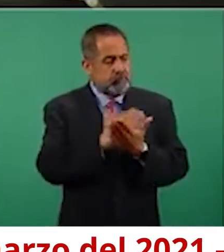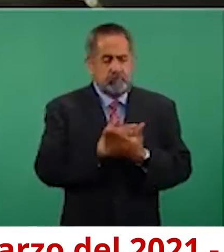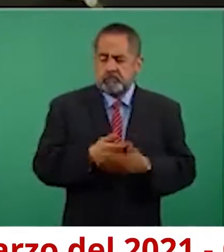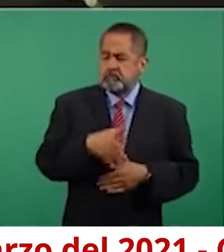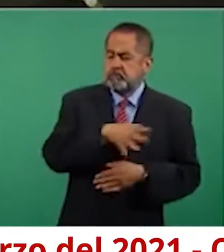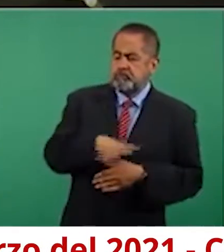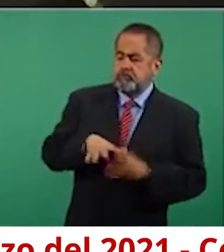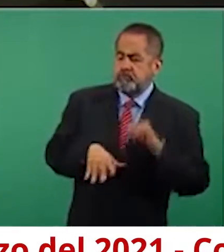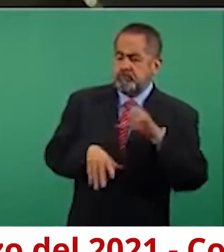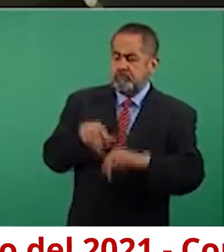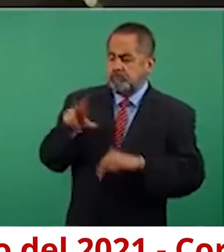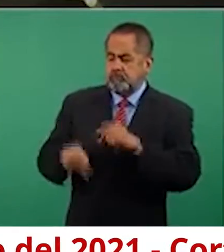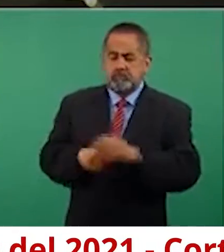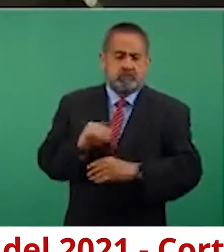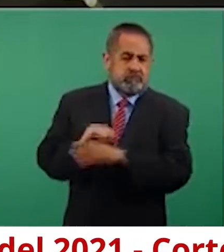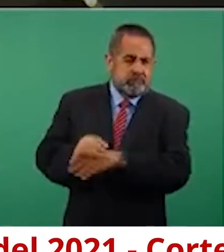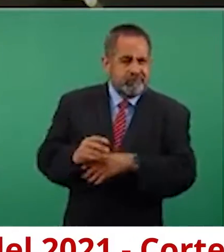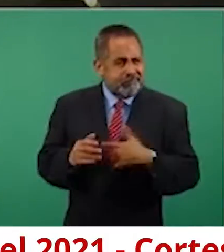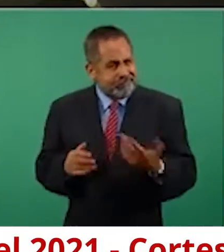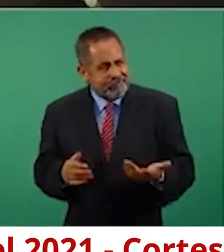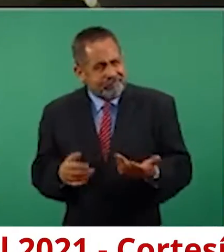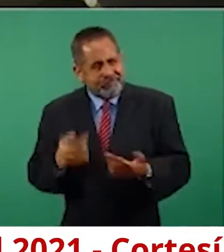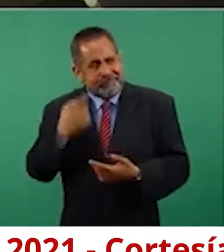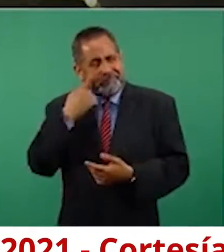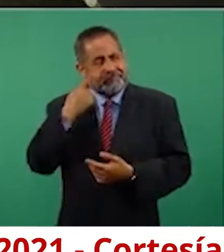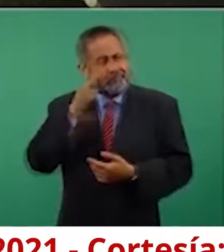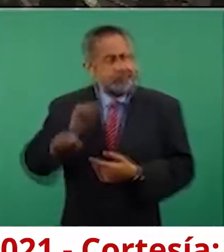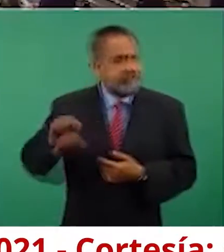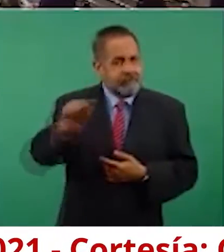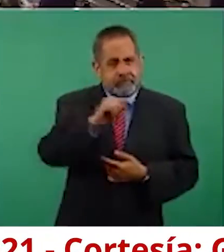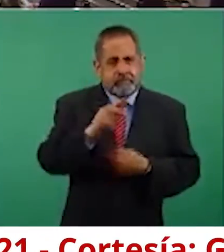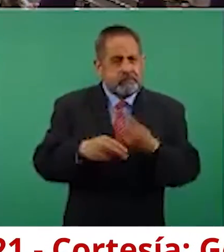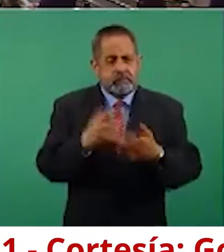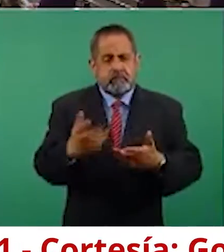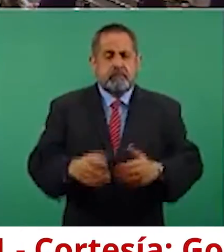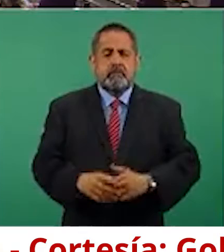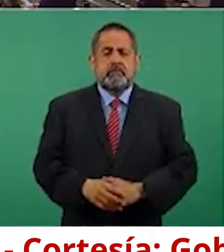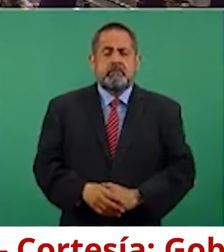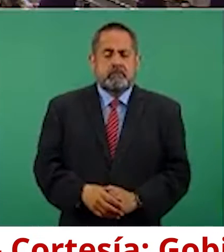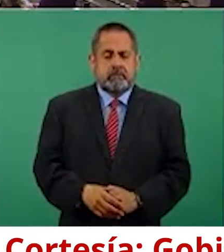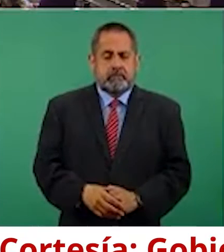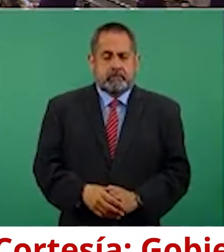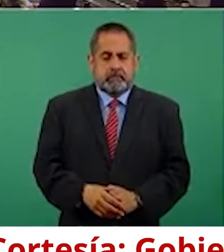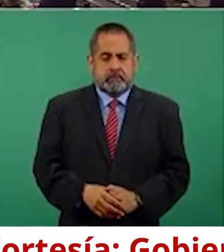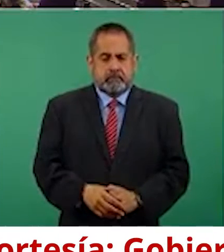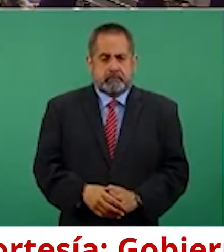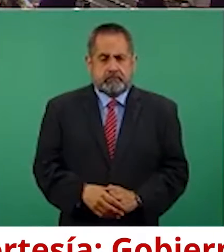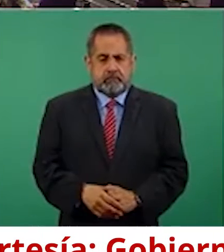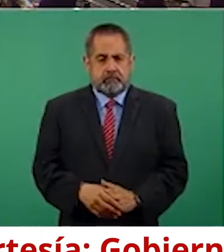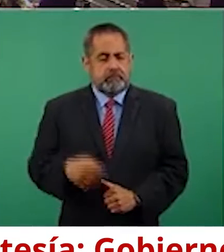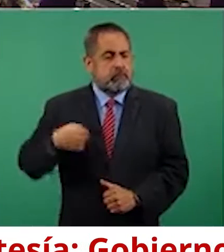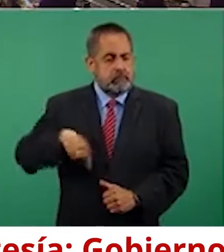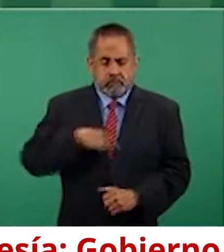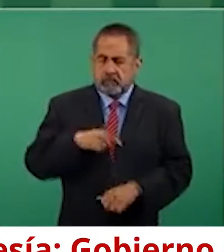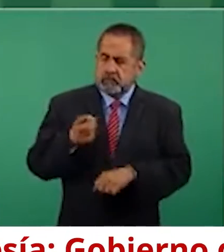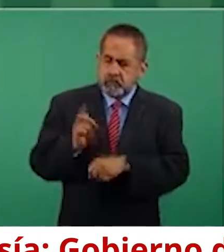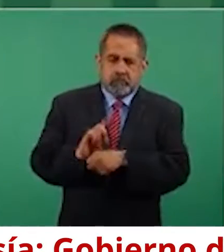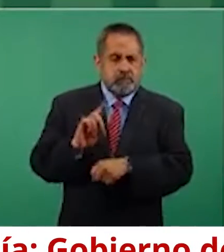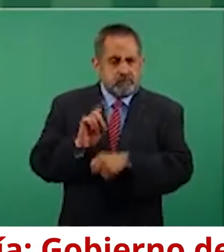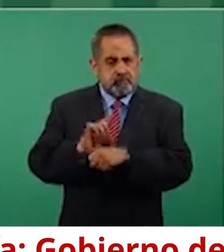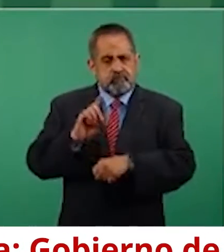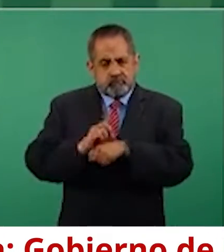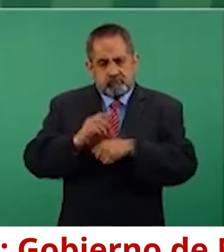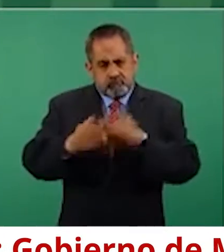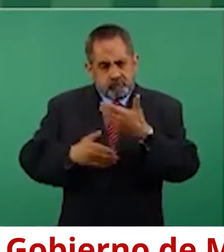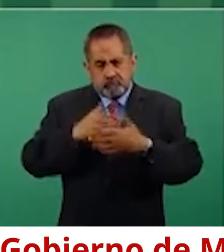viven diariamente en este sentido. Pues estamos todos los días atendiendo